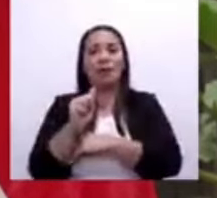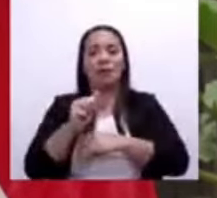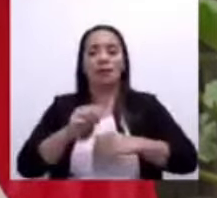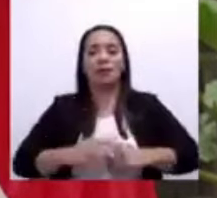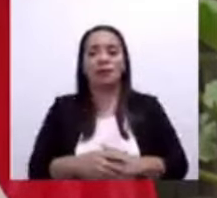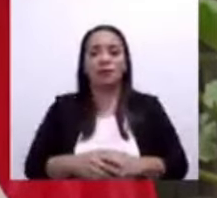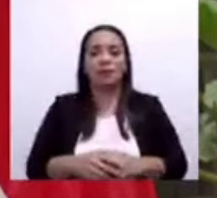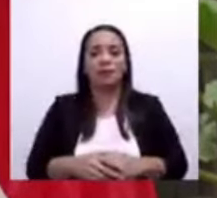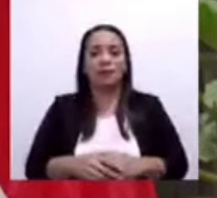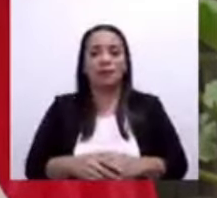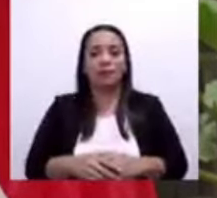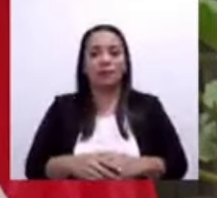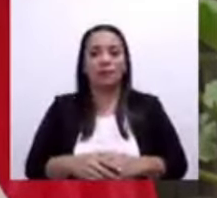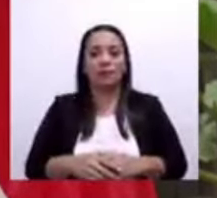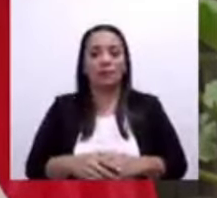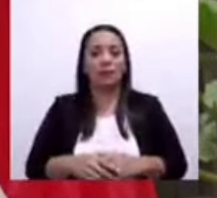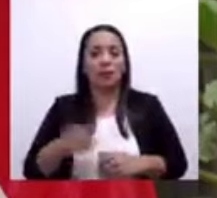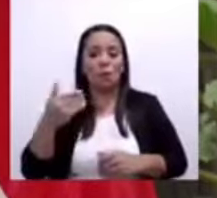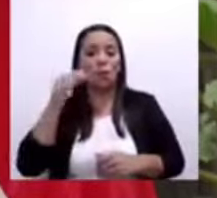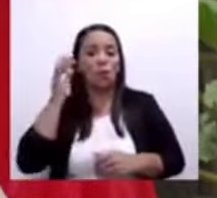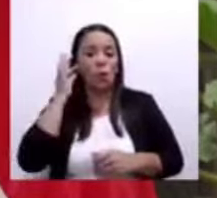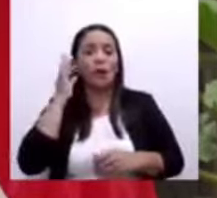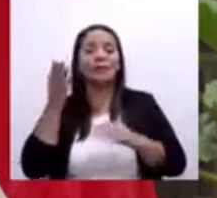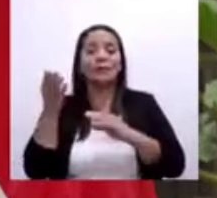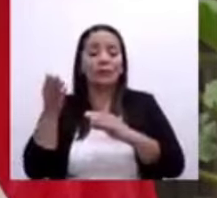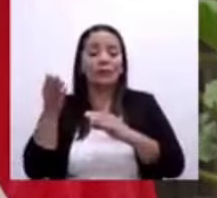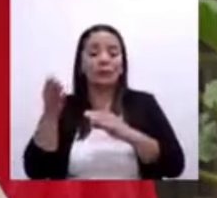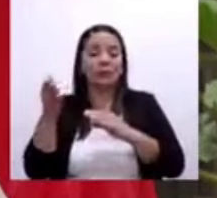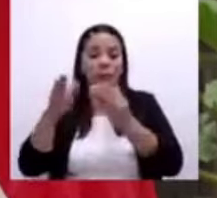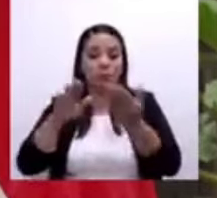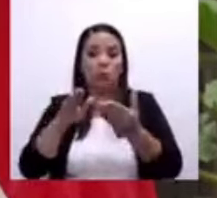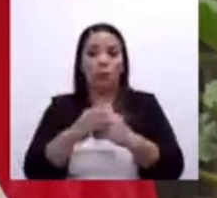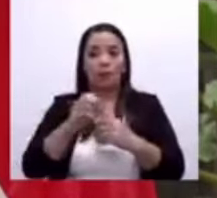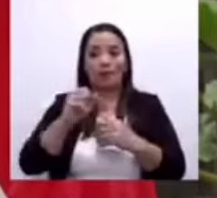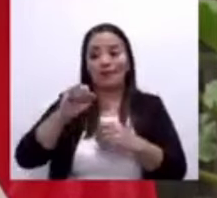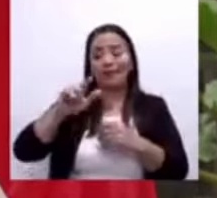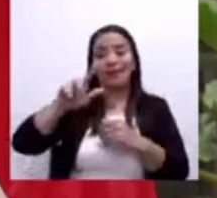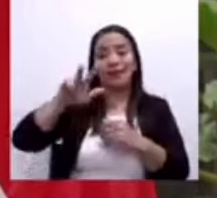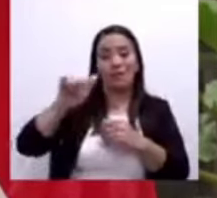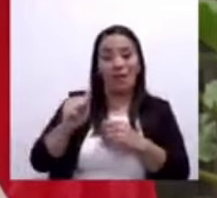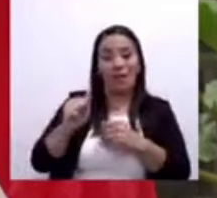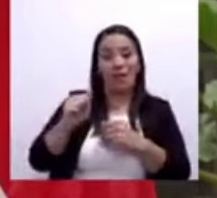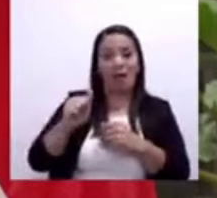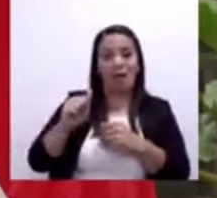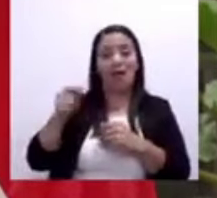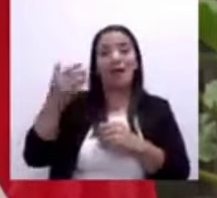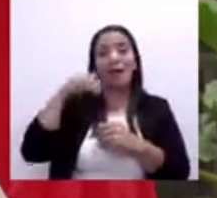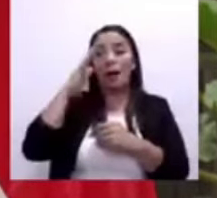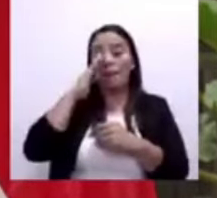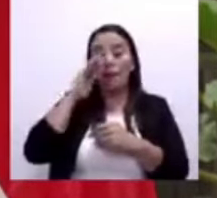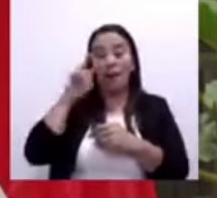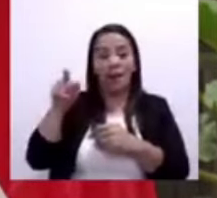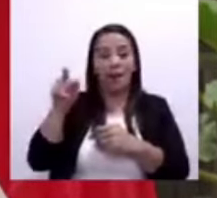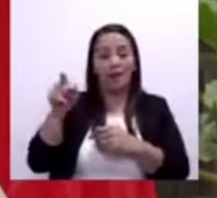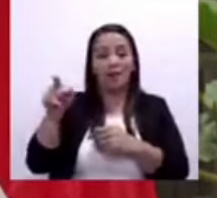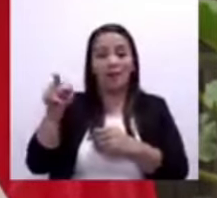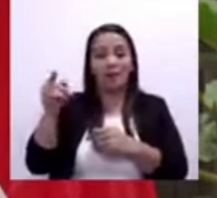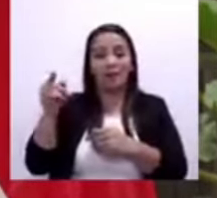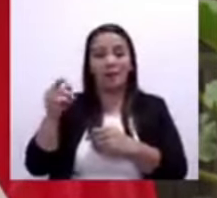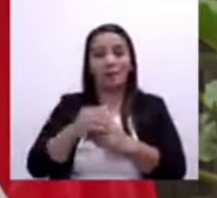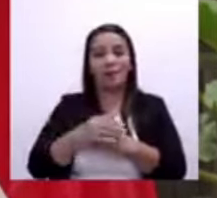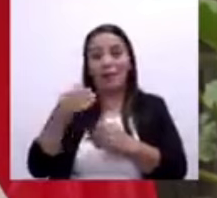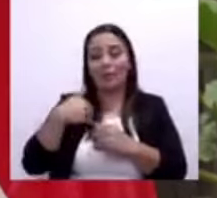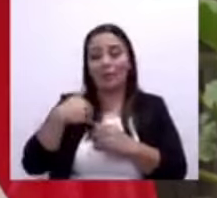ya fallecida? Doña Silvia Chávez era la madre de ese señor, de la víctima